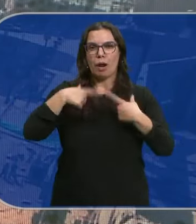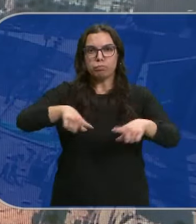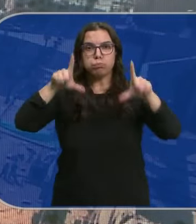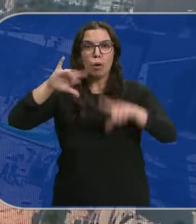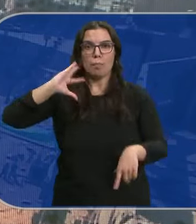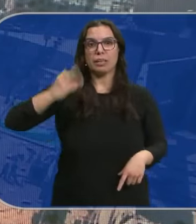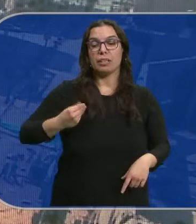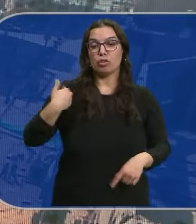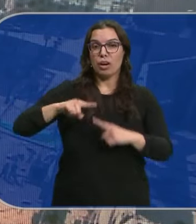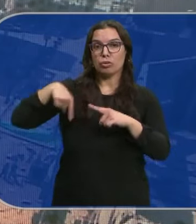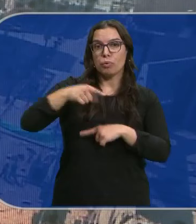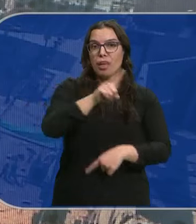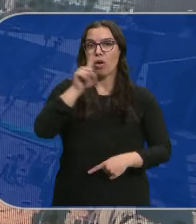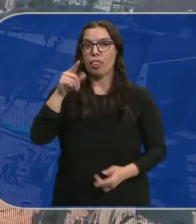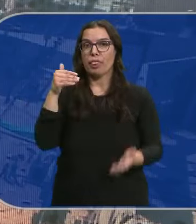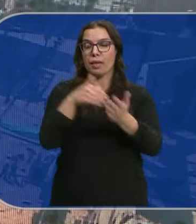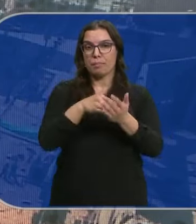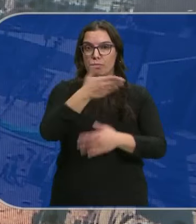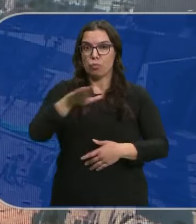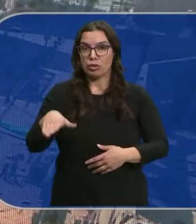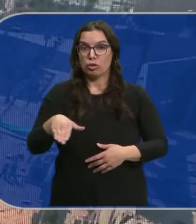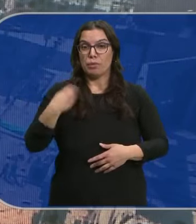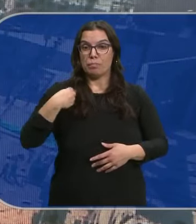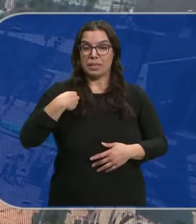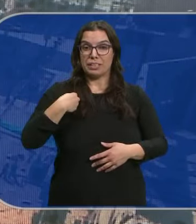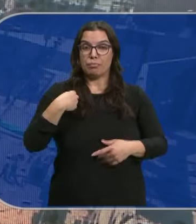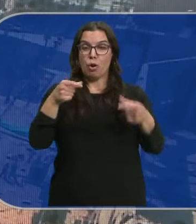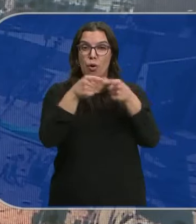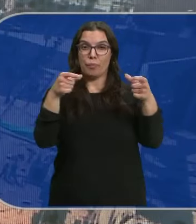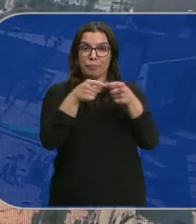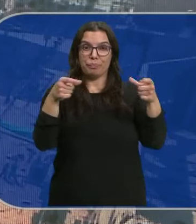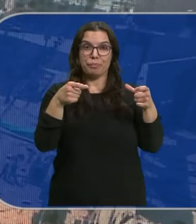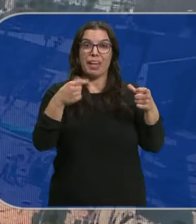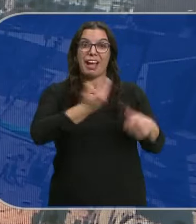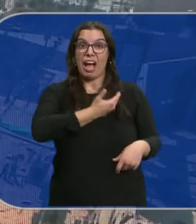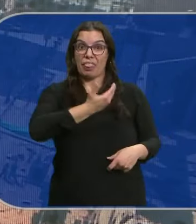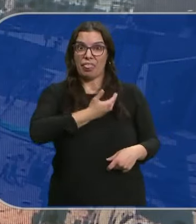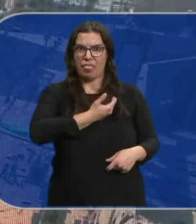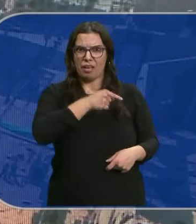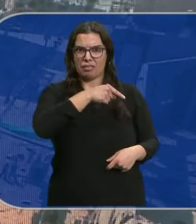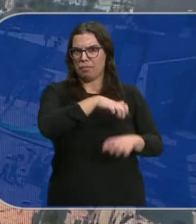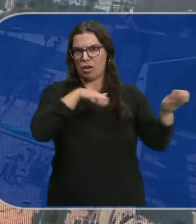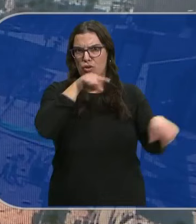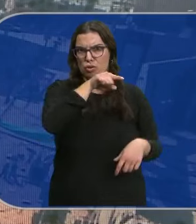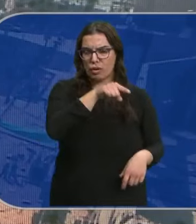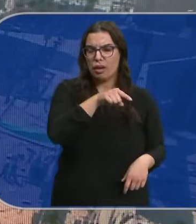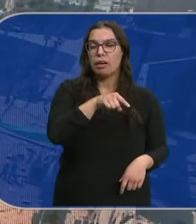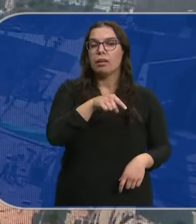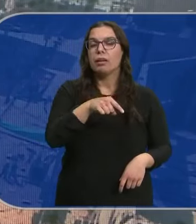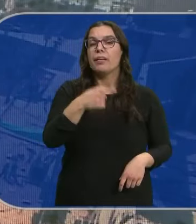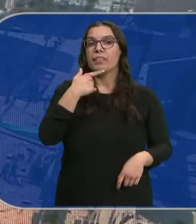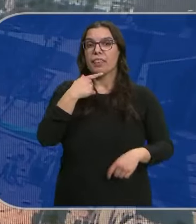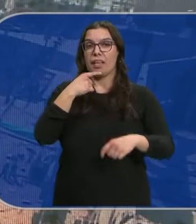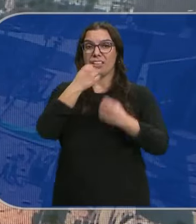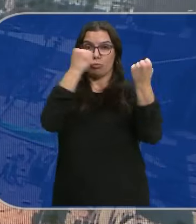Ha dejado a más de 11.000 muertos 10.000 de ellos en Gaza Y 241 rehenes Las organizaciones internacionales definen la situación en la